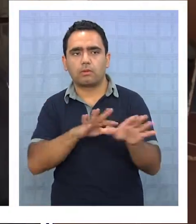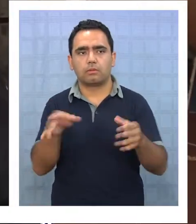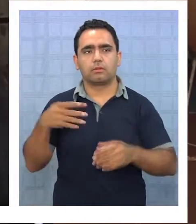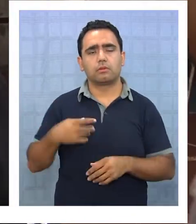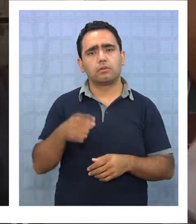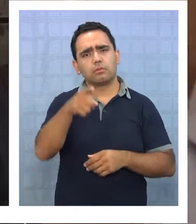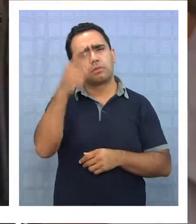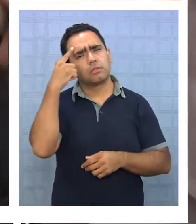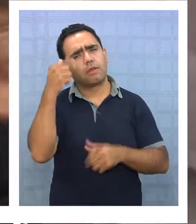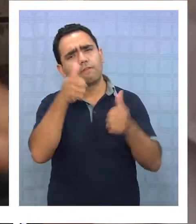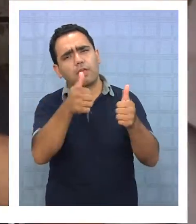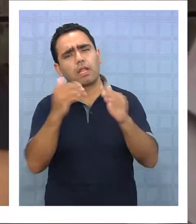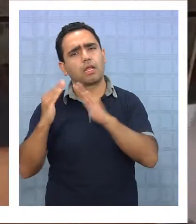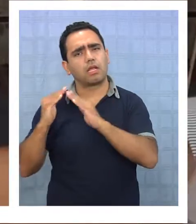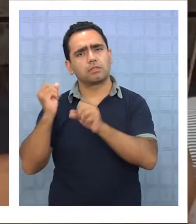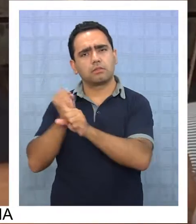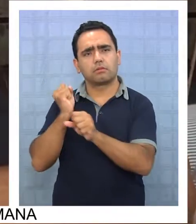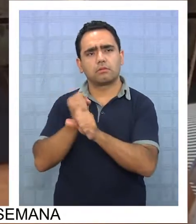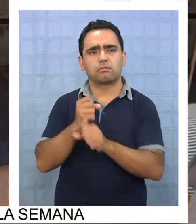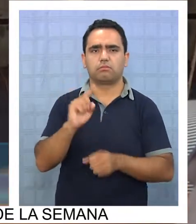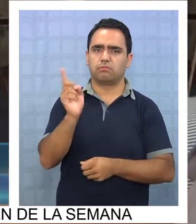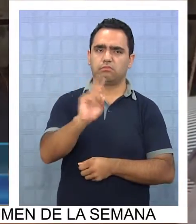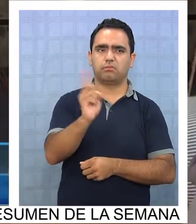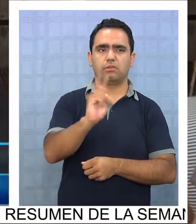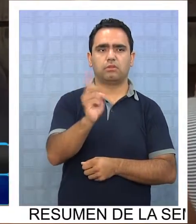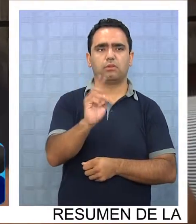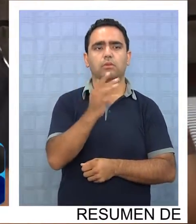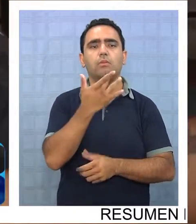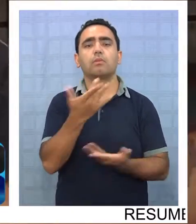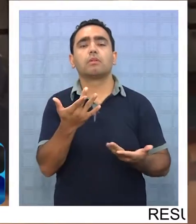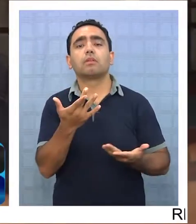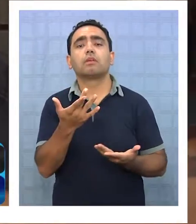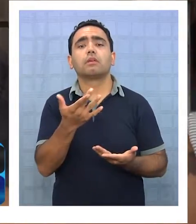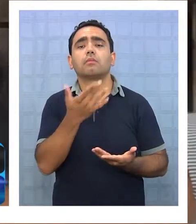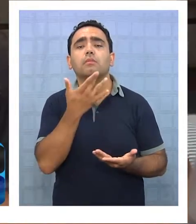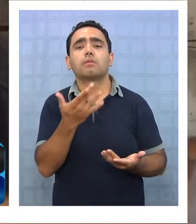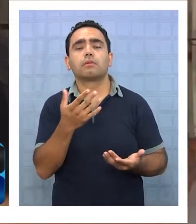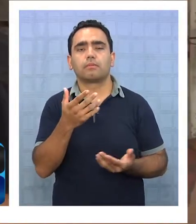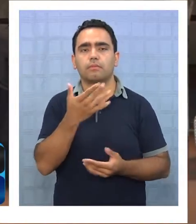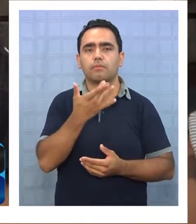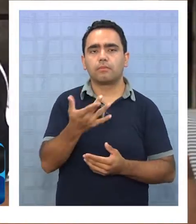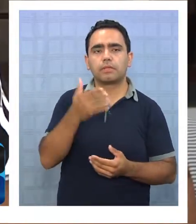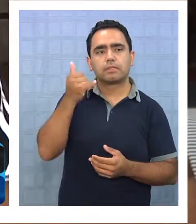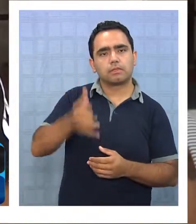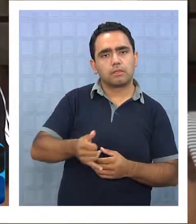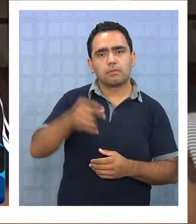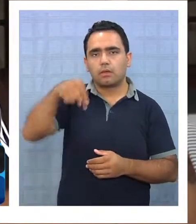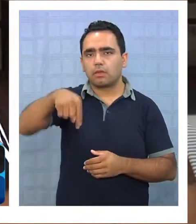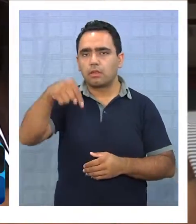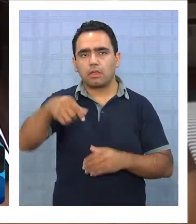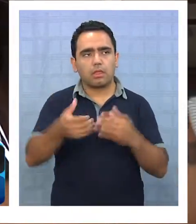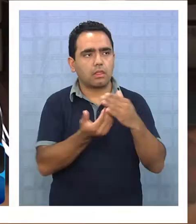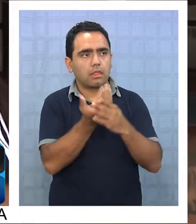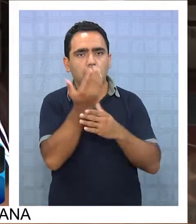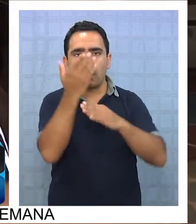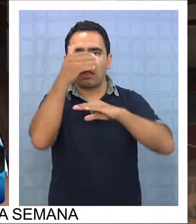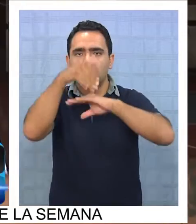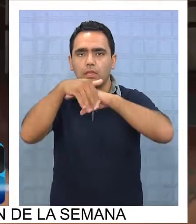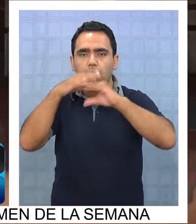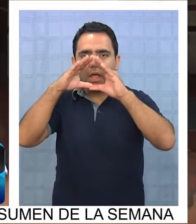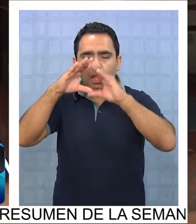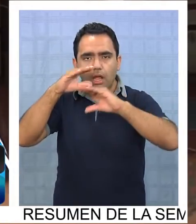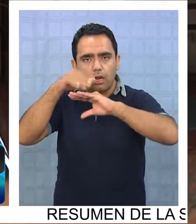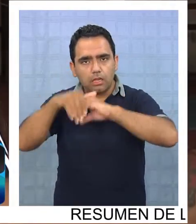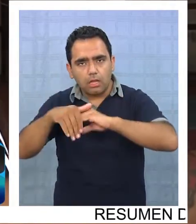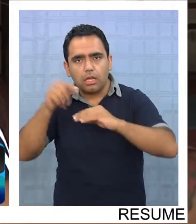¿Está bien o no que manden tareas para la casa? No, porque la mayoría del la pasamos acá en el colegio y nos